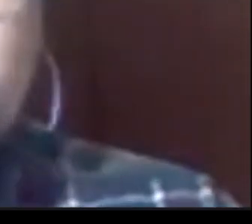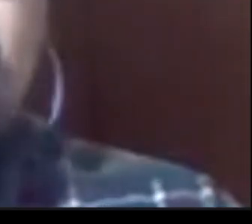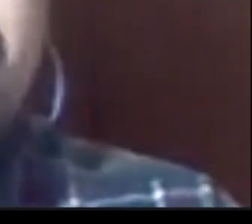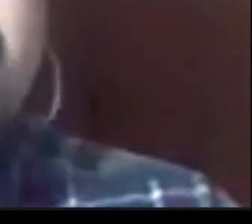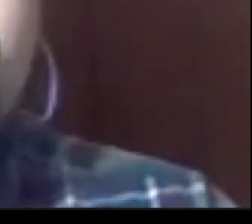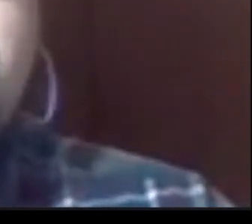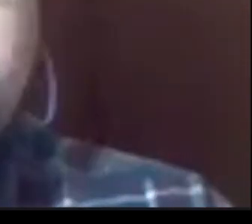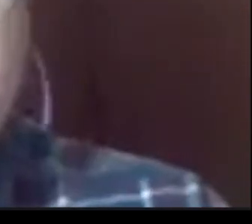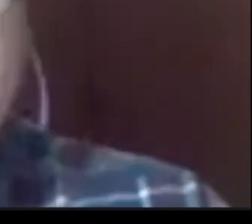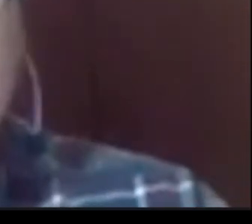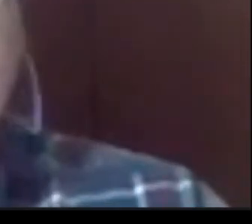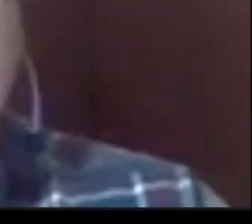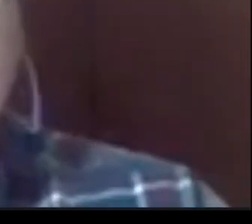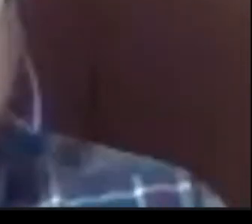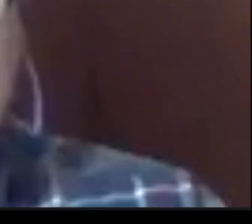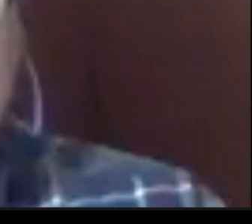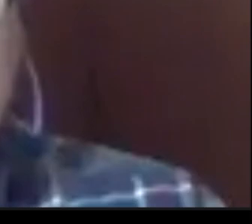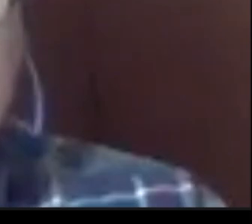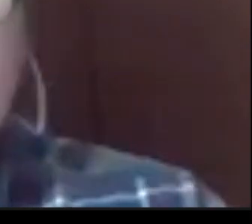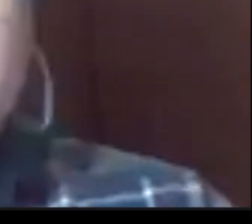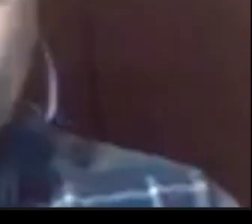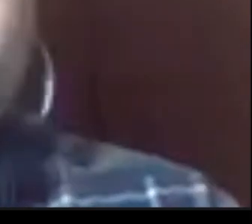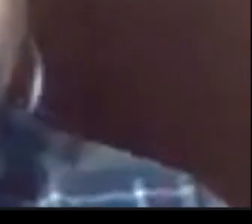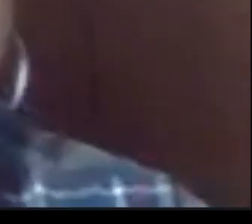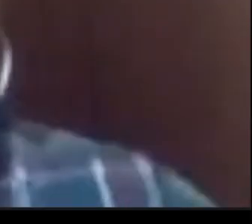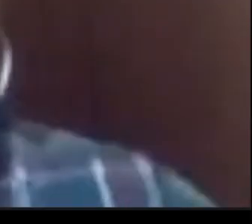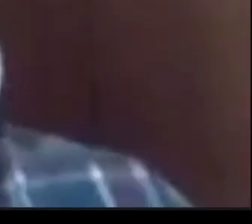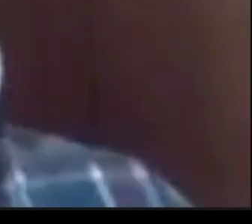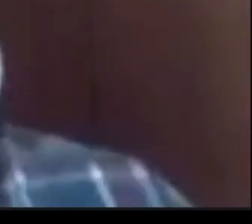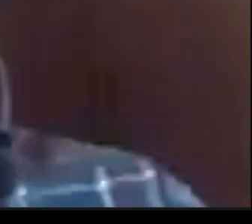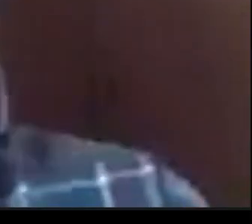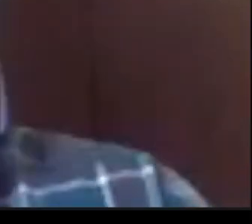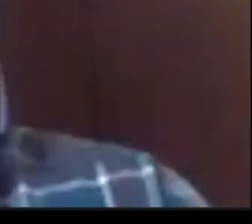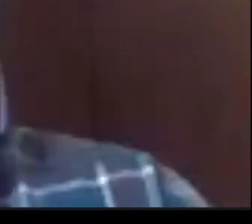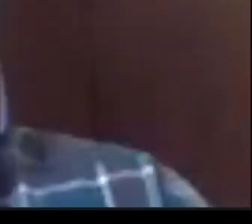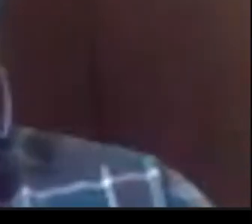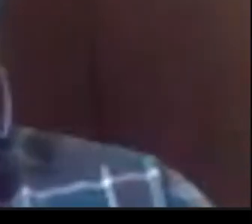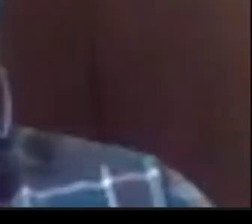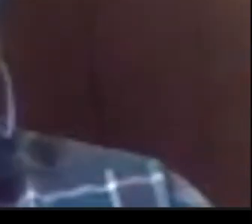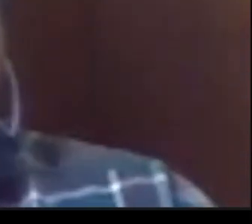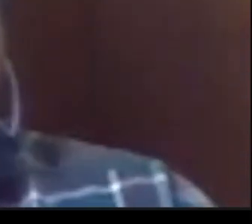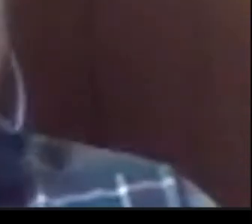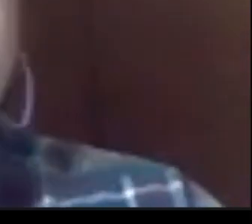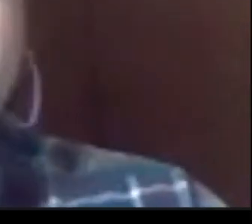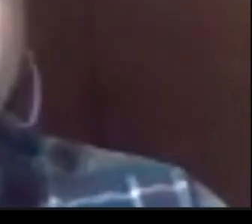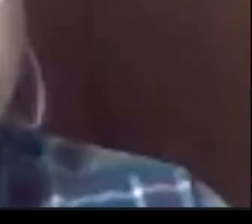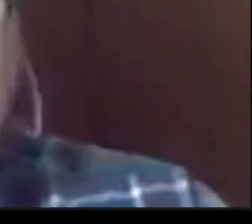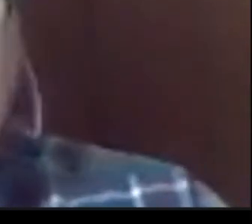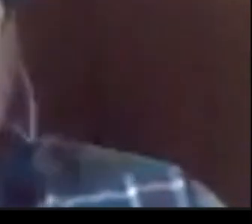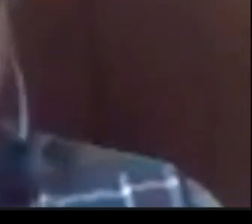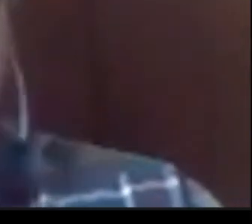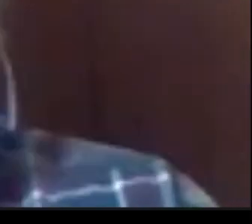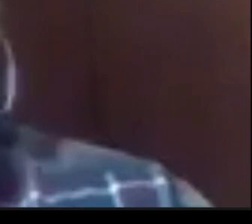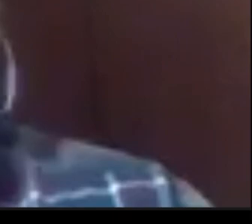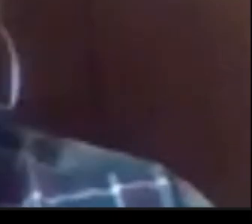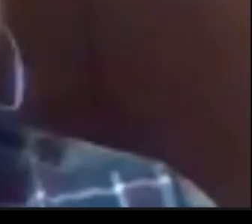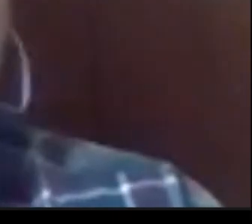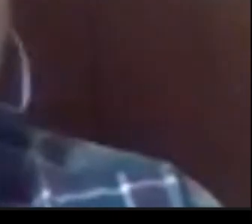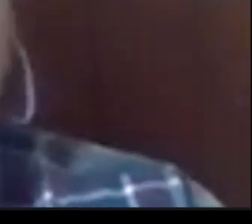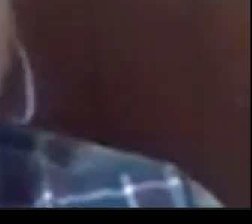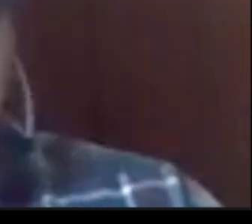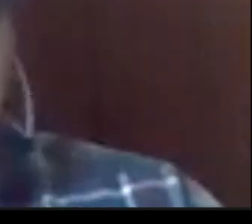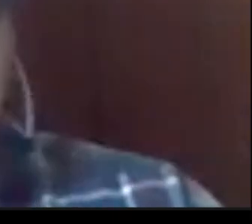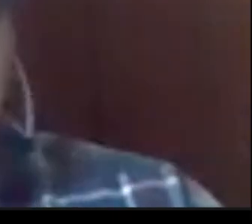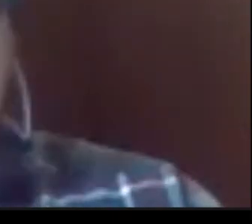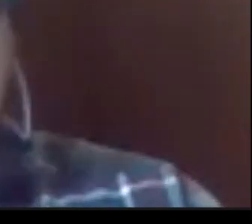...a este espacio en la digitalidad, ¿ya? Hoy nos reunimos para comentar y para realizar el conversatorio